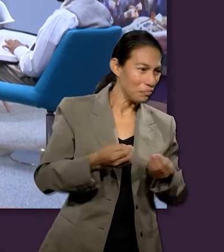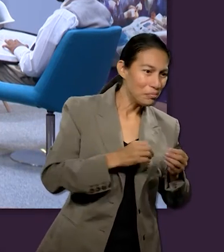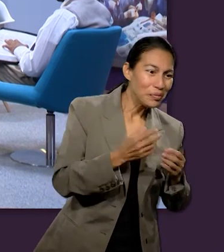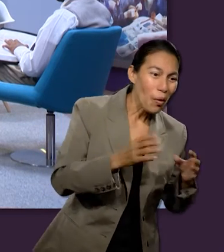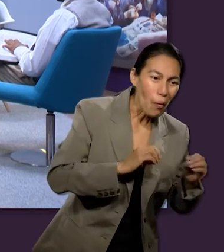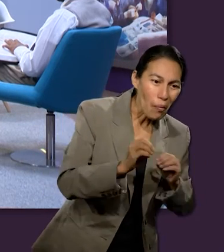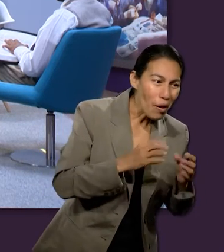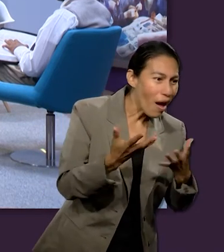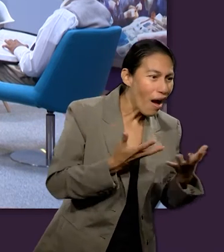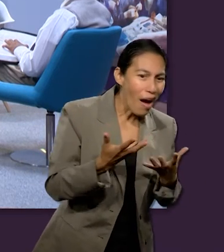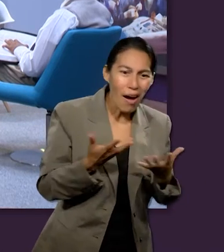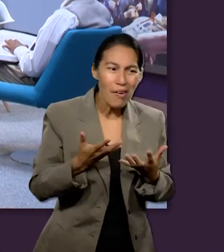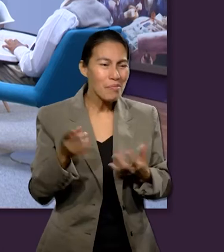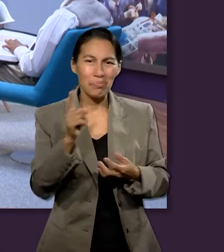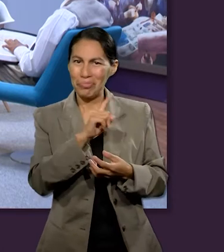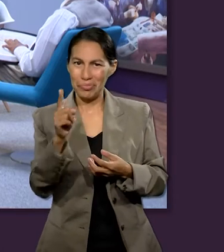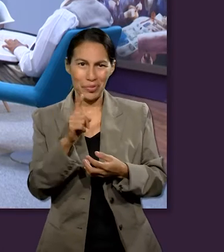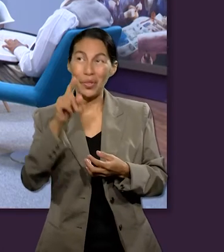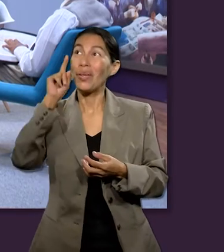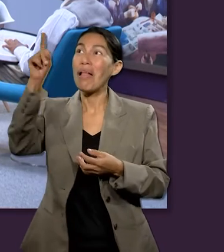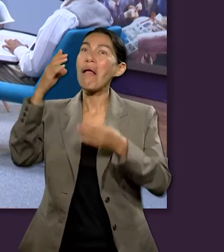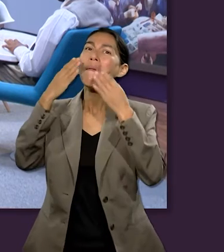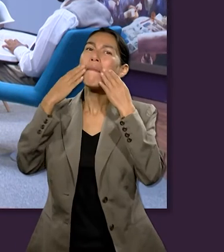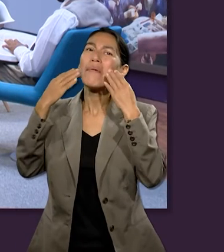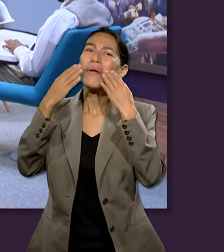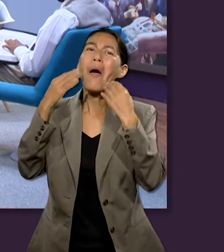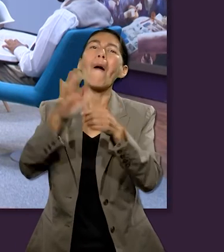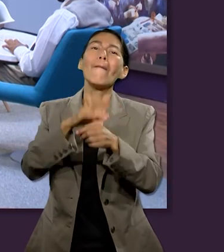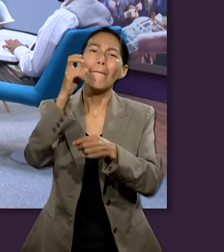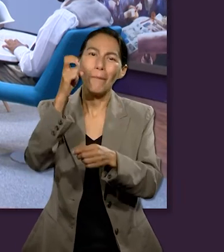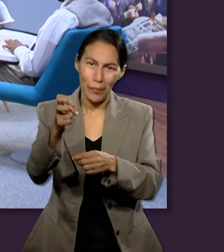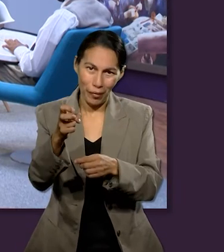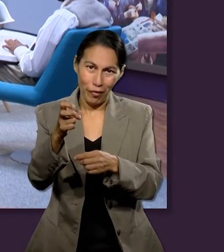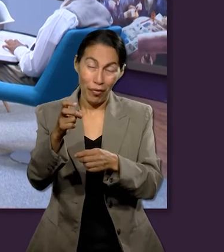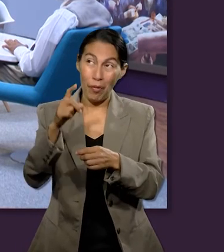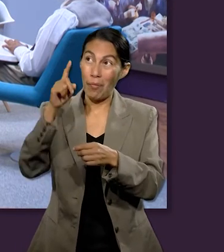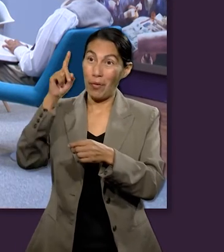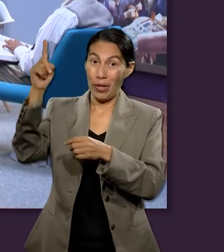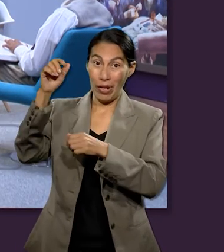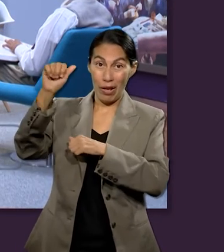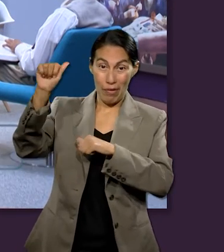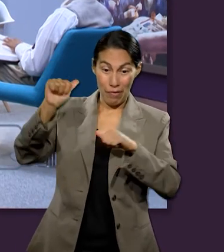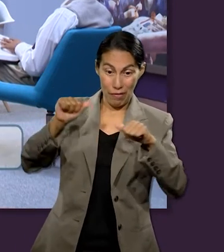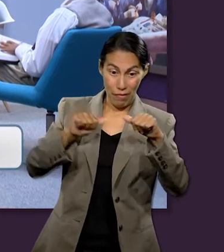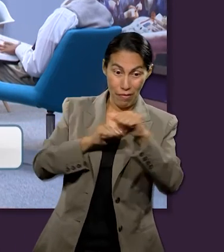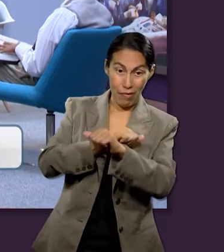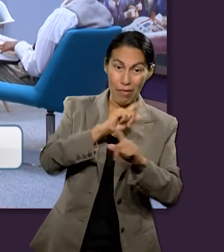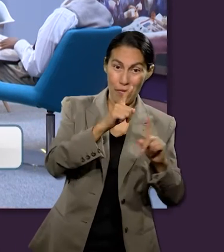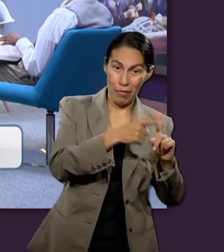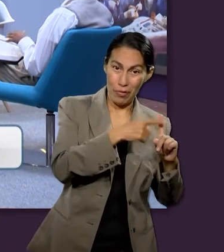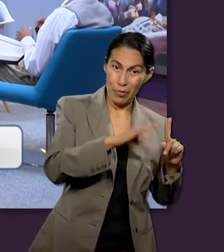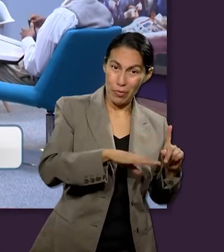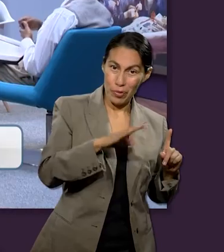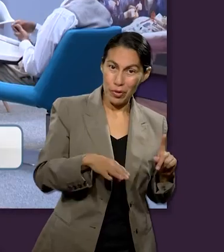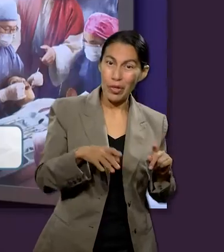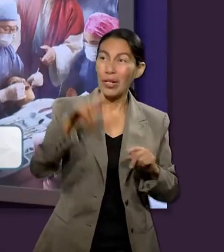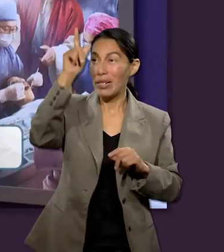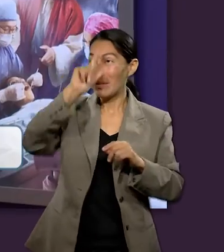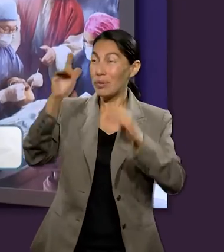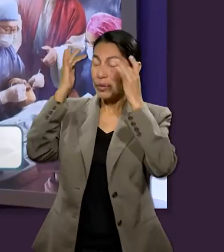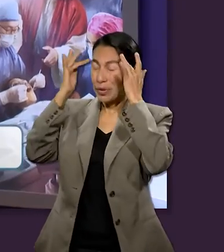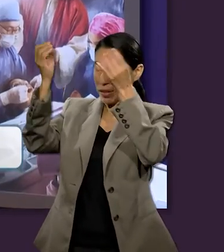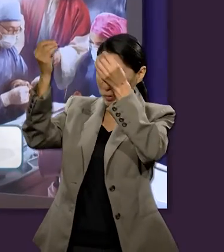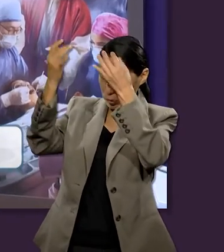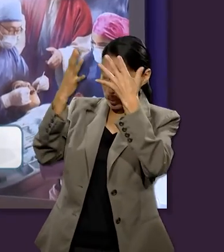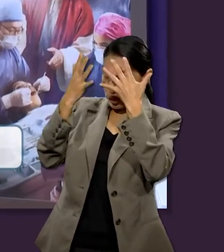no por obras de justicia que nosotros hubiéramos hecho, sino por su misericordia, por el lavamiento de la regeneración